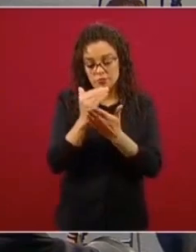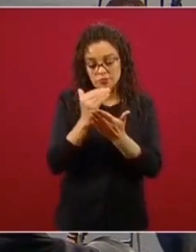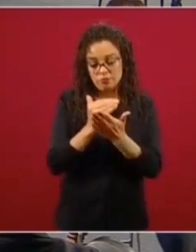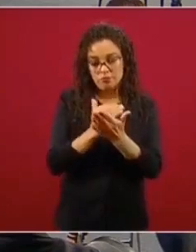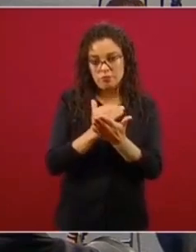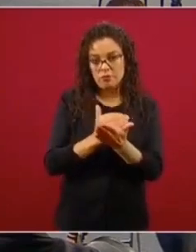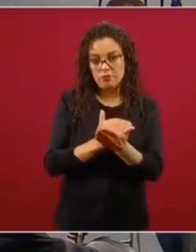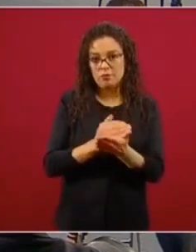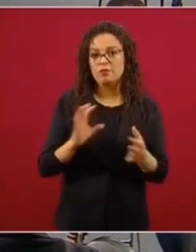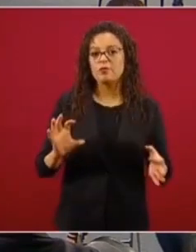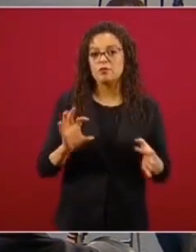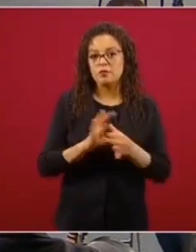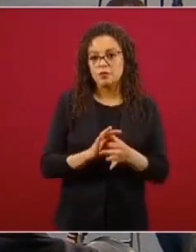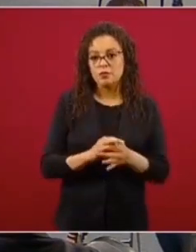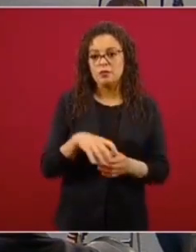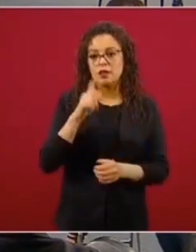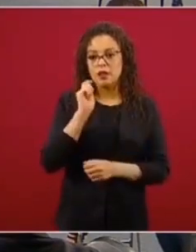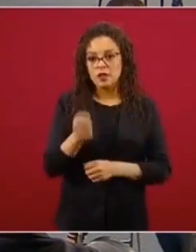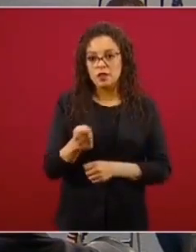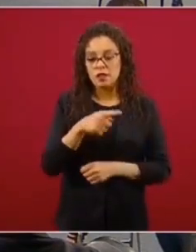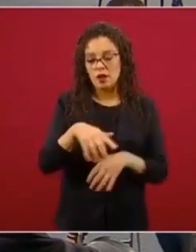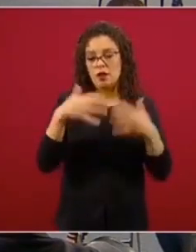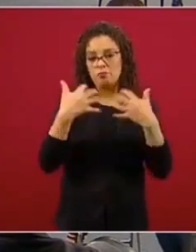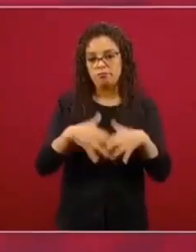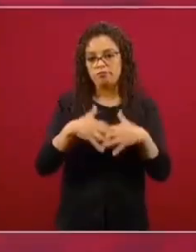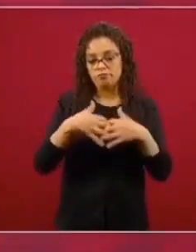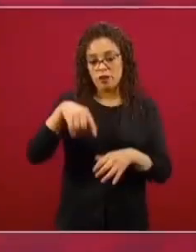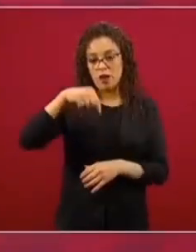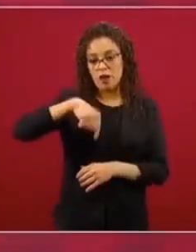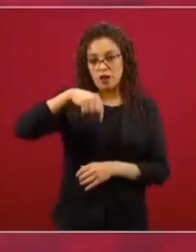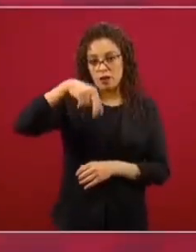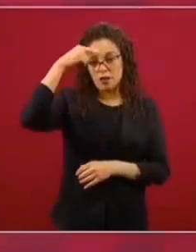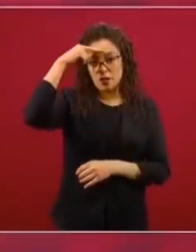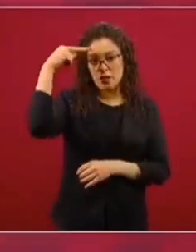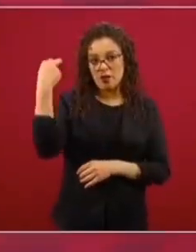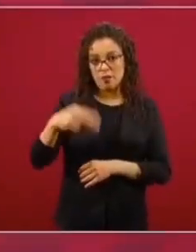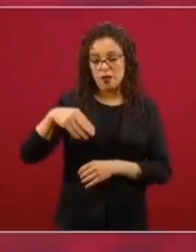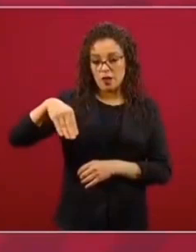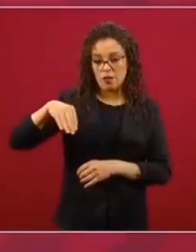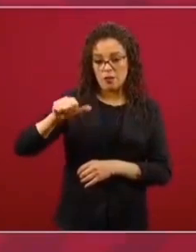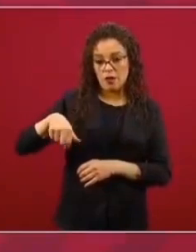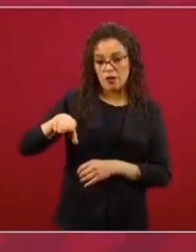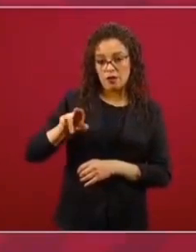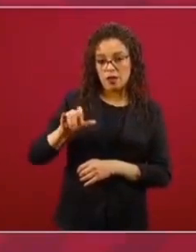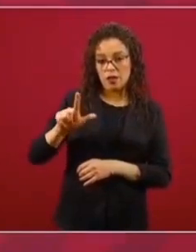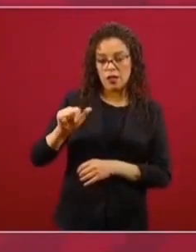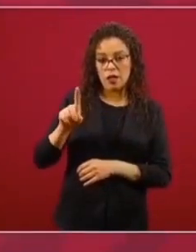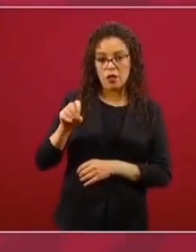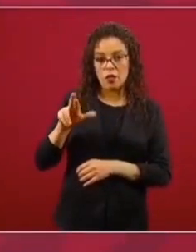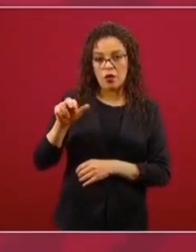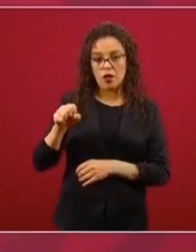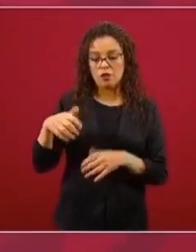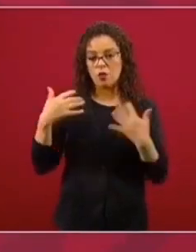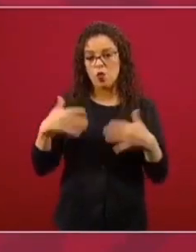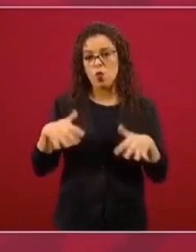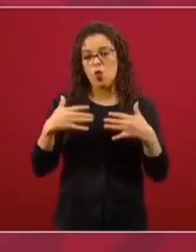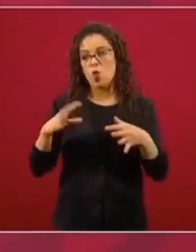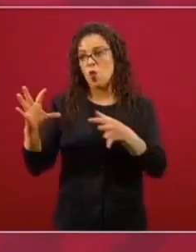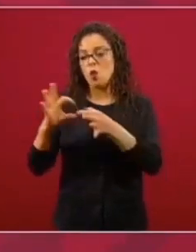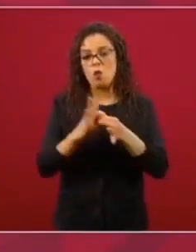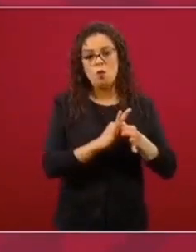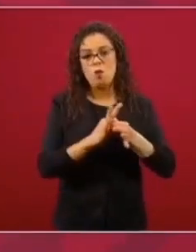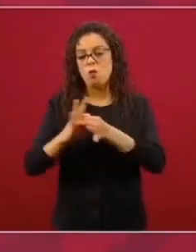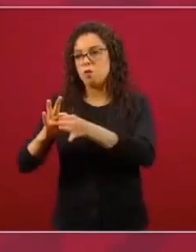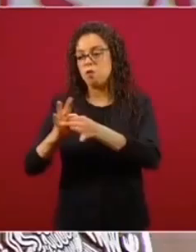maquiladoras de México, hay una estrecha relación. Entonces,